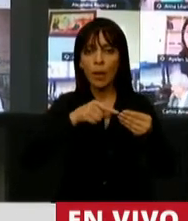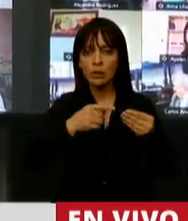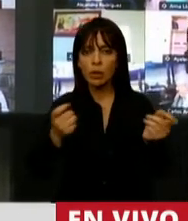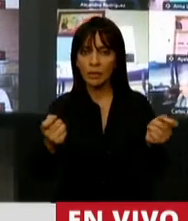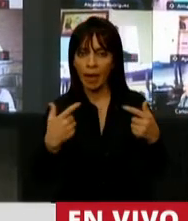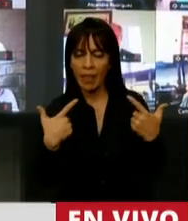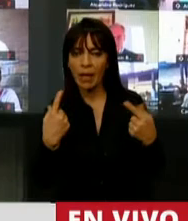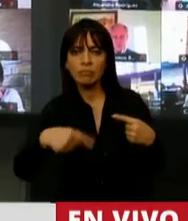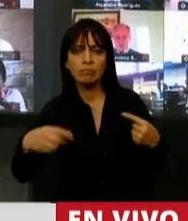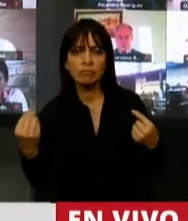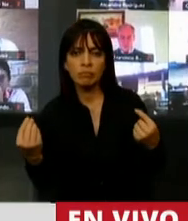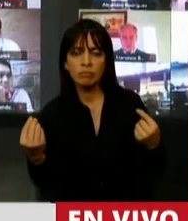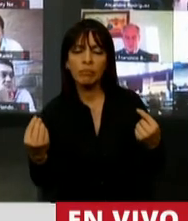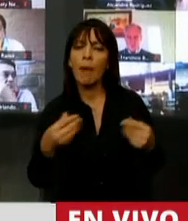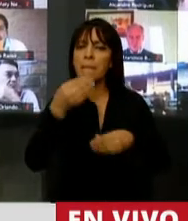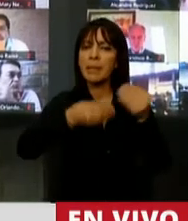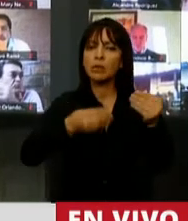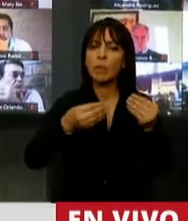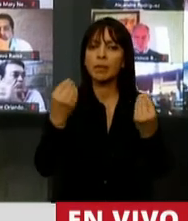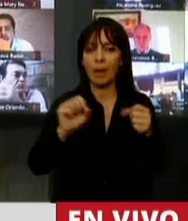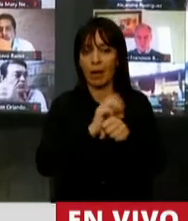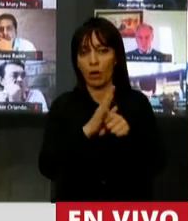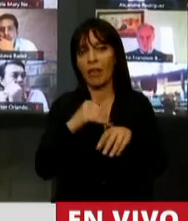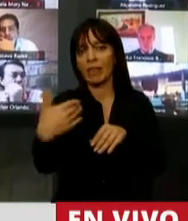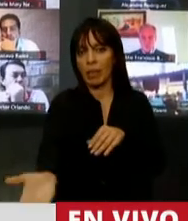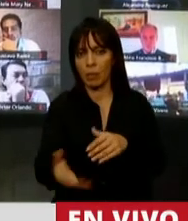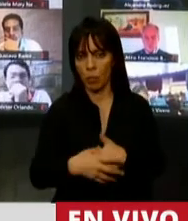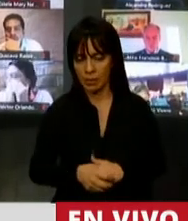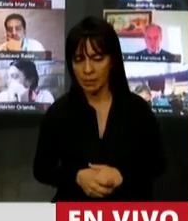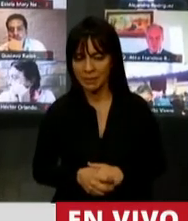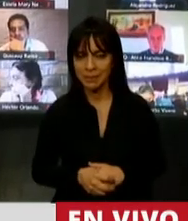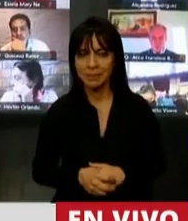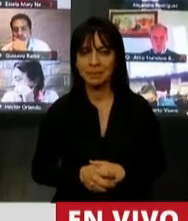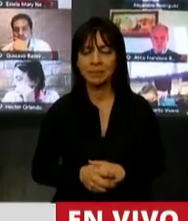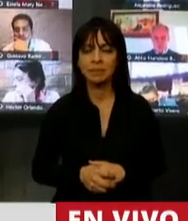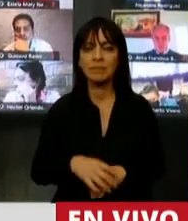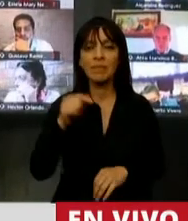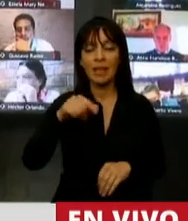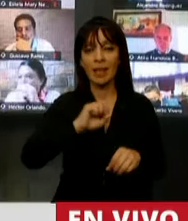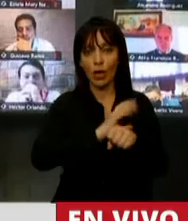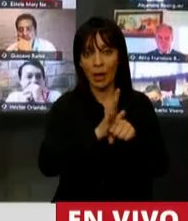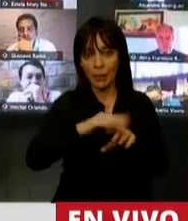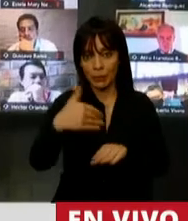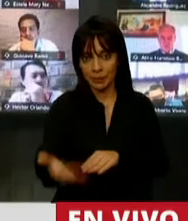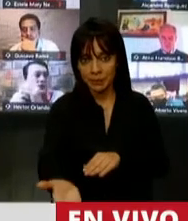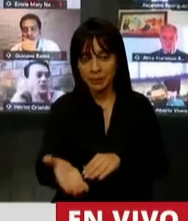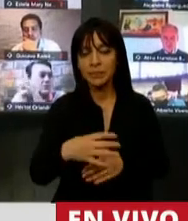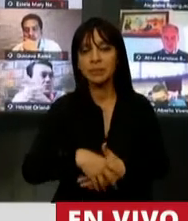que va a ser el presupuesto para la pospandemia. Y esta pospandemia